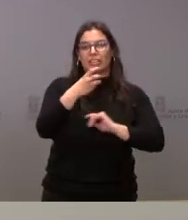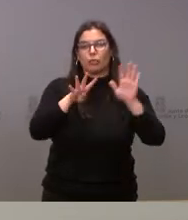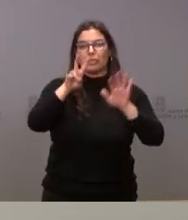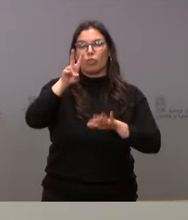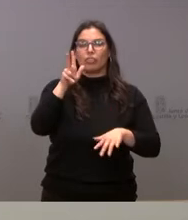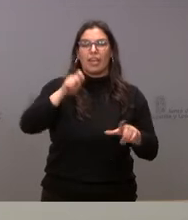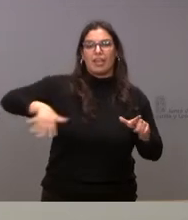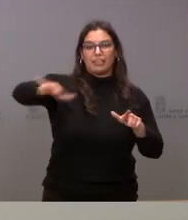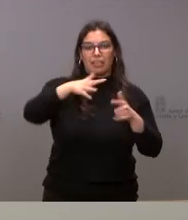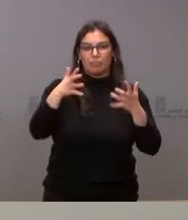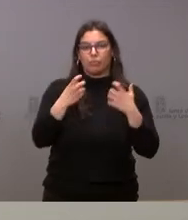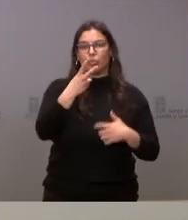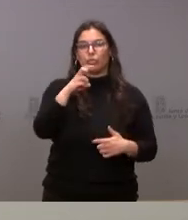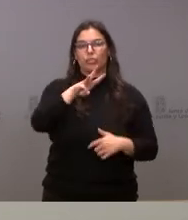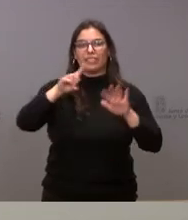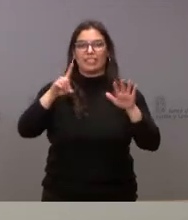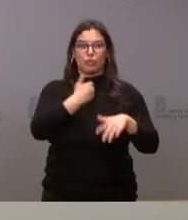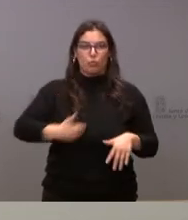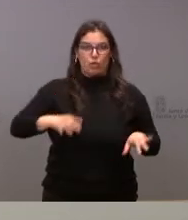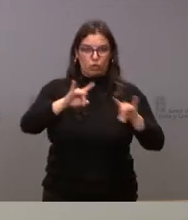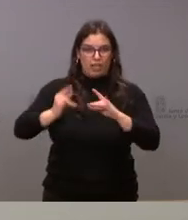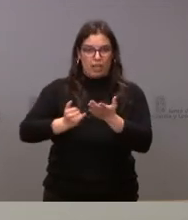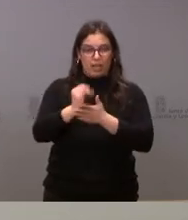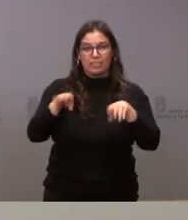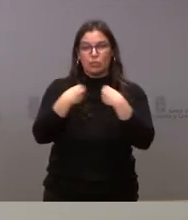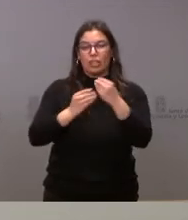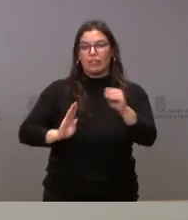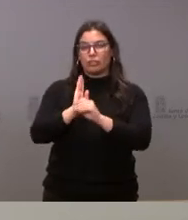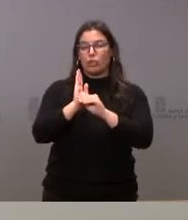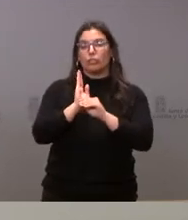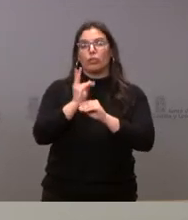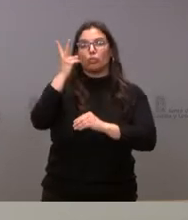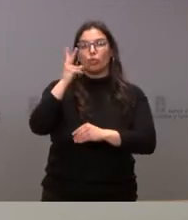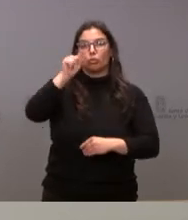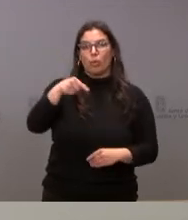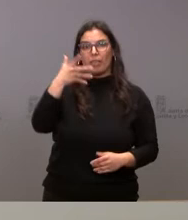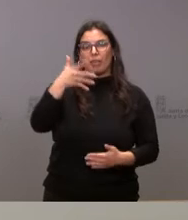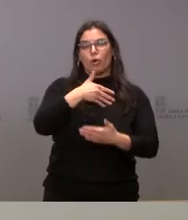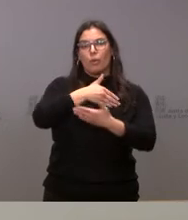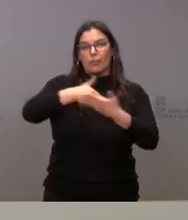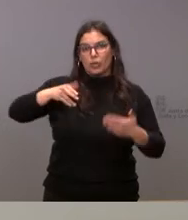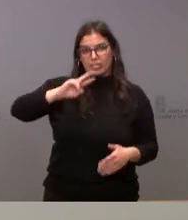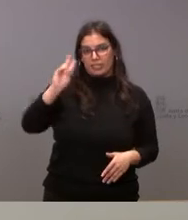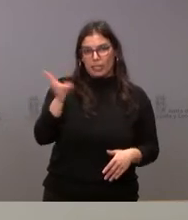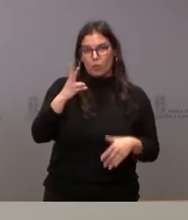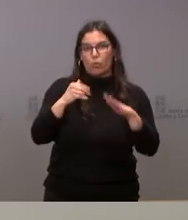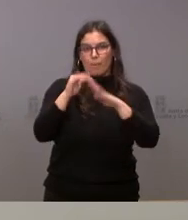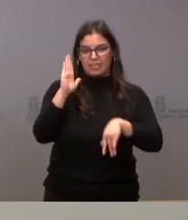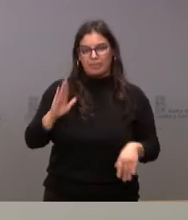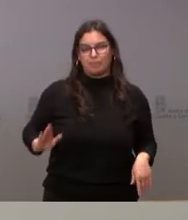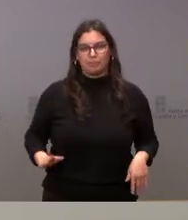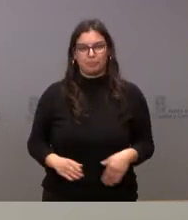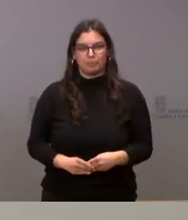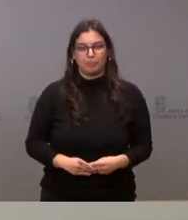beneficio para 236 propietarios, con una inversión total superior a los 2,5 millones de euros.